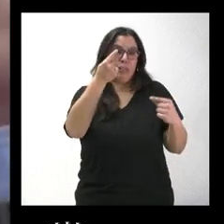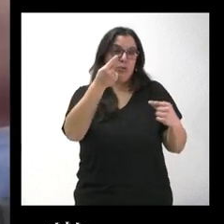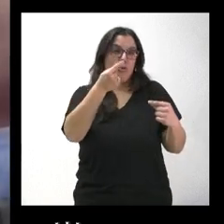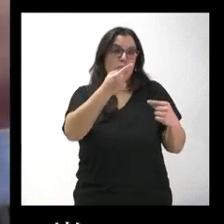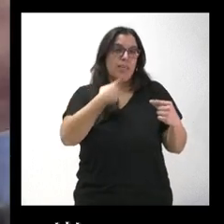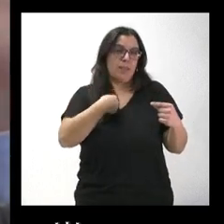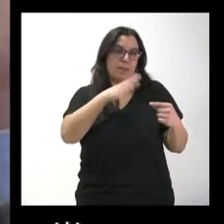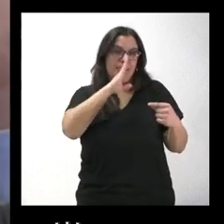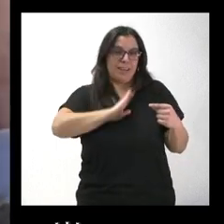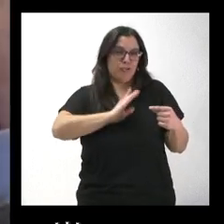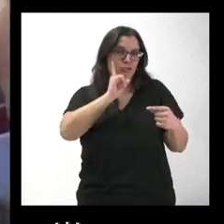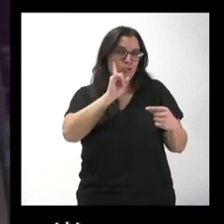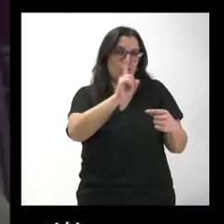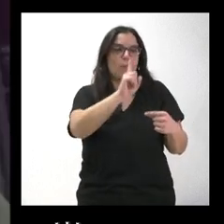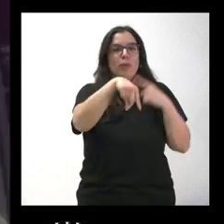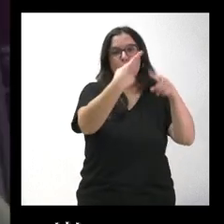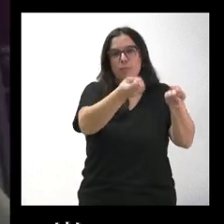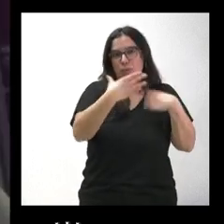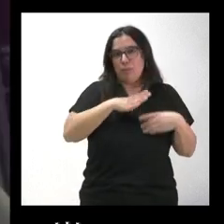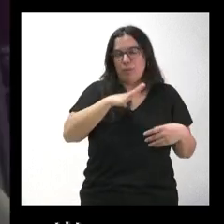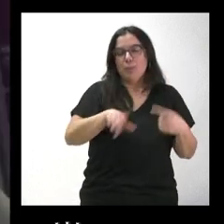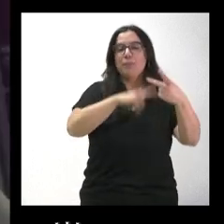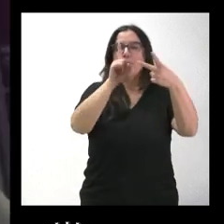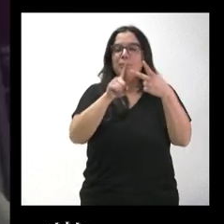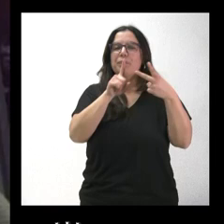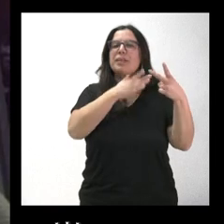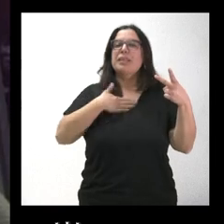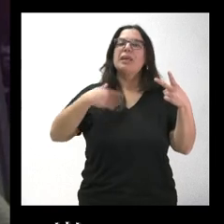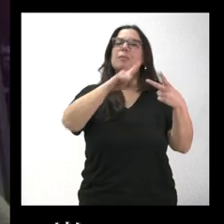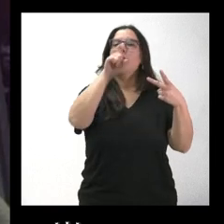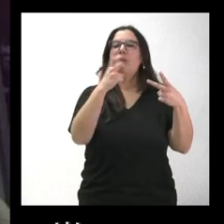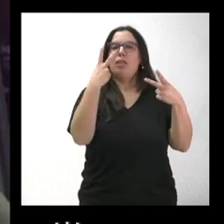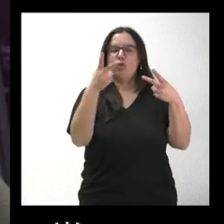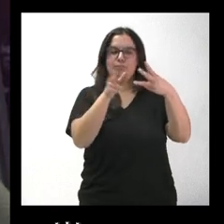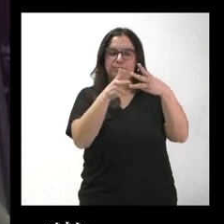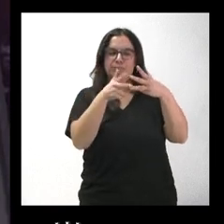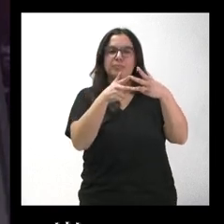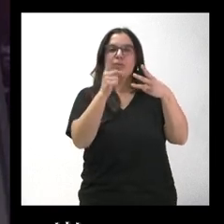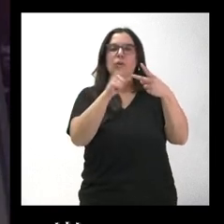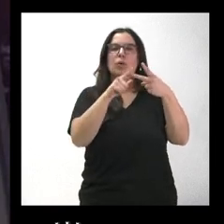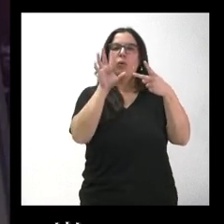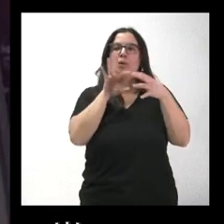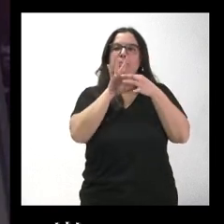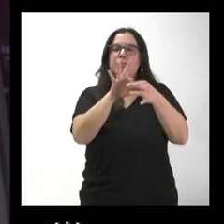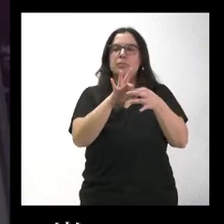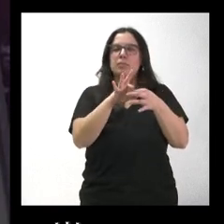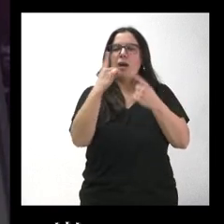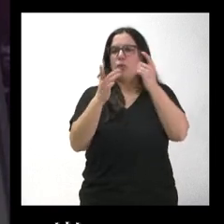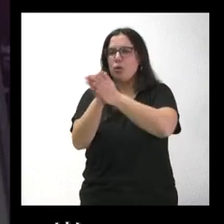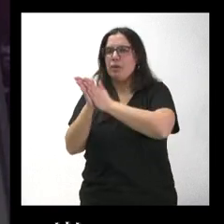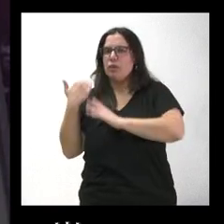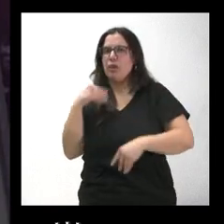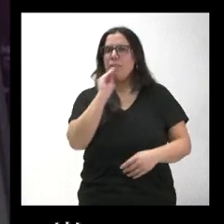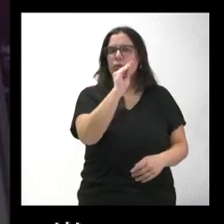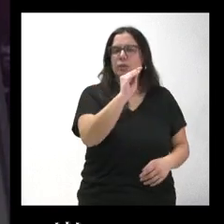bueno, entiendo que luego sí. Y luego le quería plantear dos preguntas. Una tiene que ver con el lobo. Han preguntado ya los compañeros,